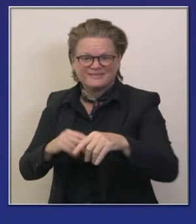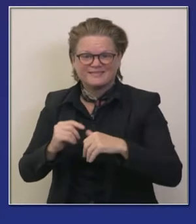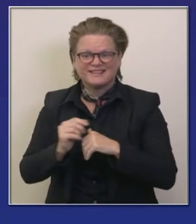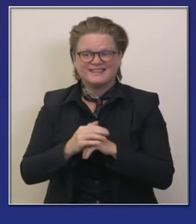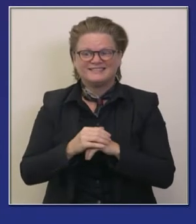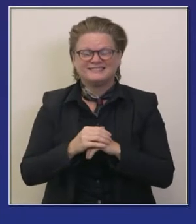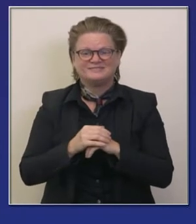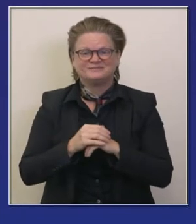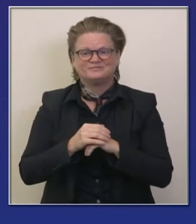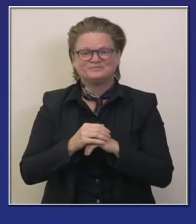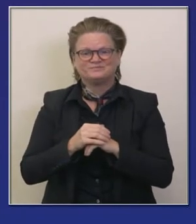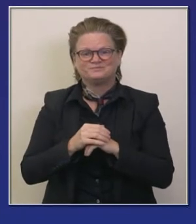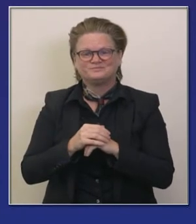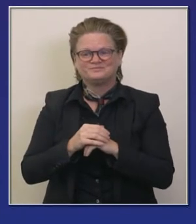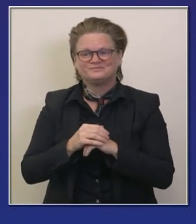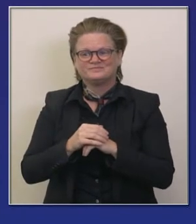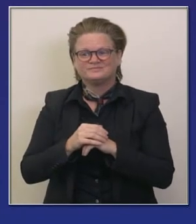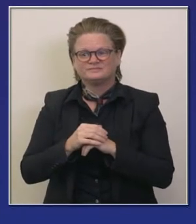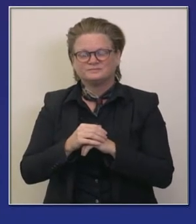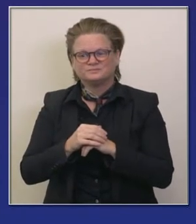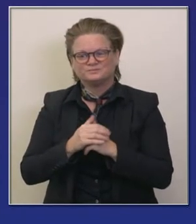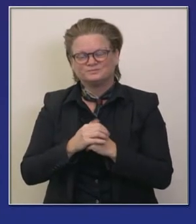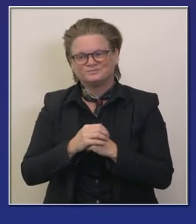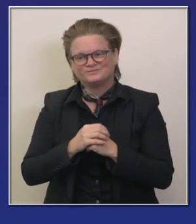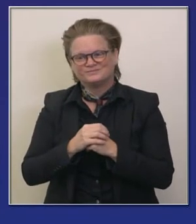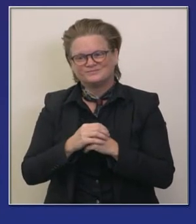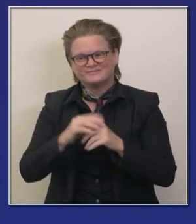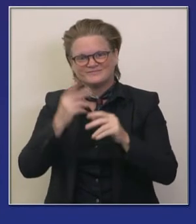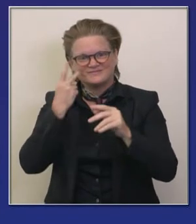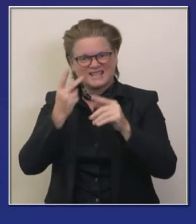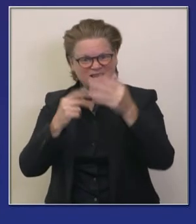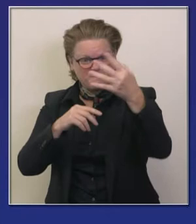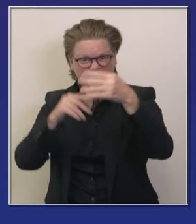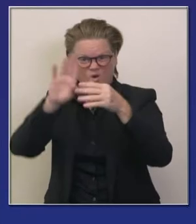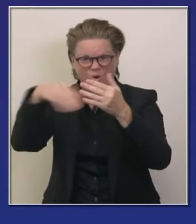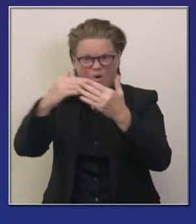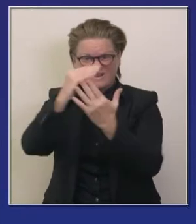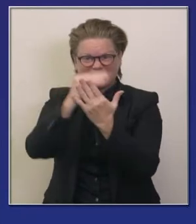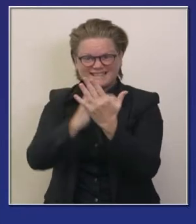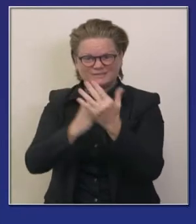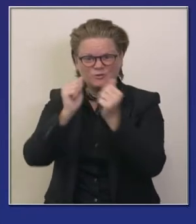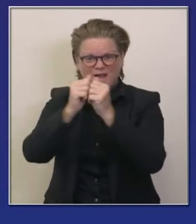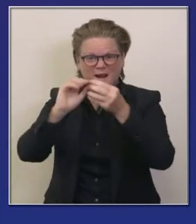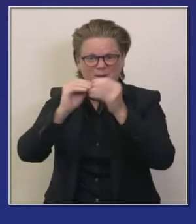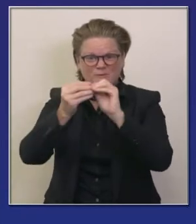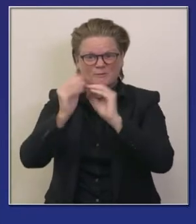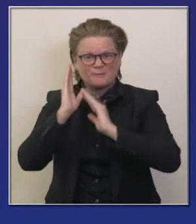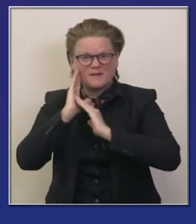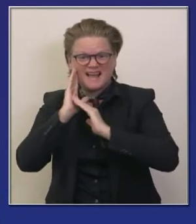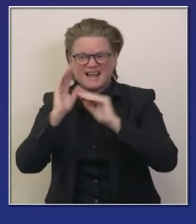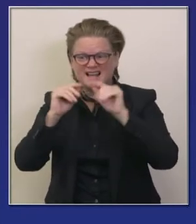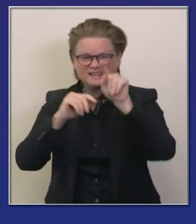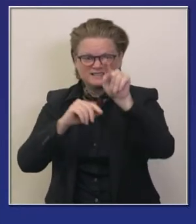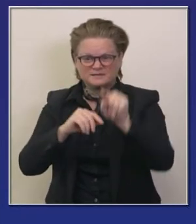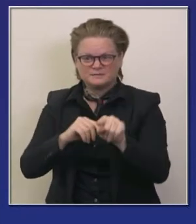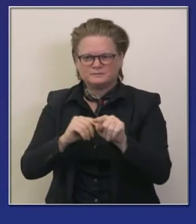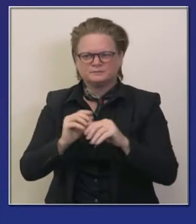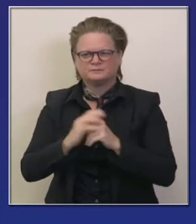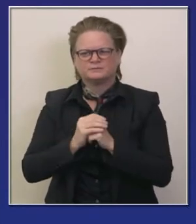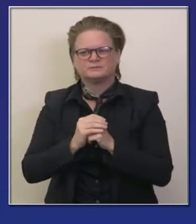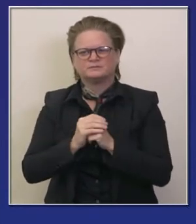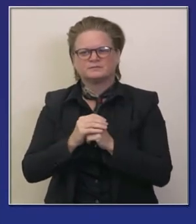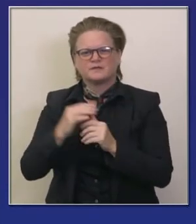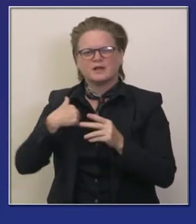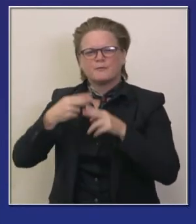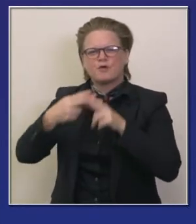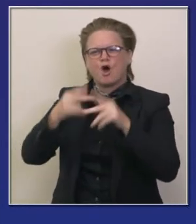que tendrán que ser satisfechas y por eso estamos anticipando esta necesidad en todas estas localidades que